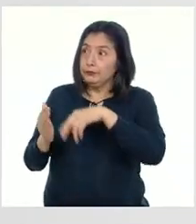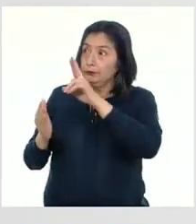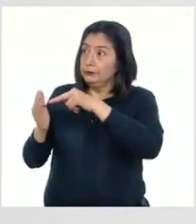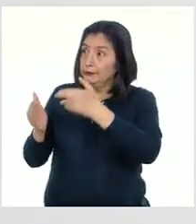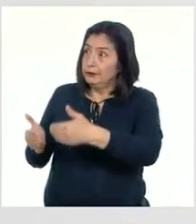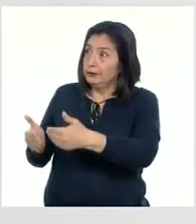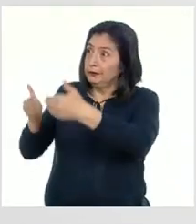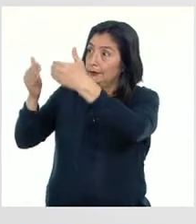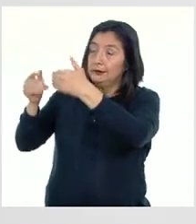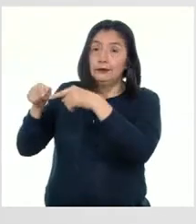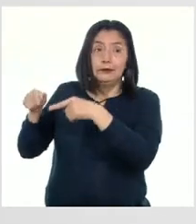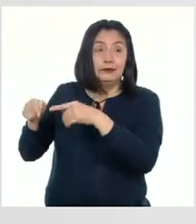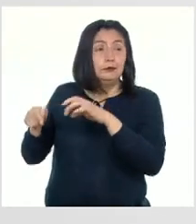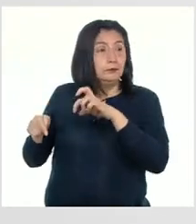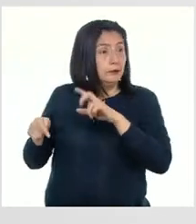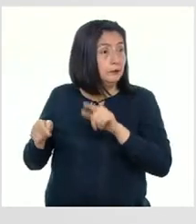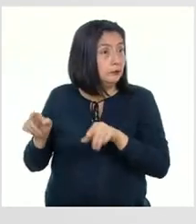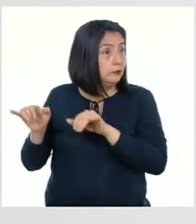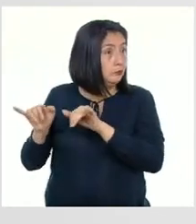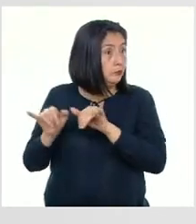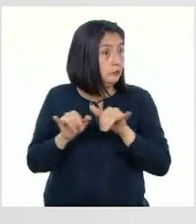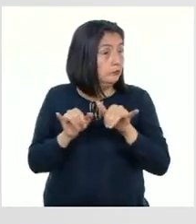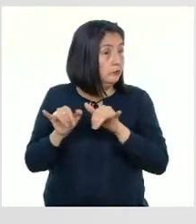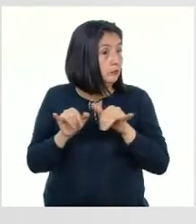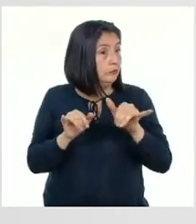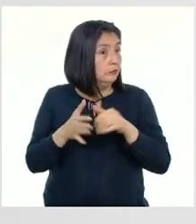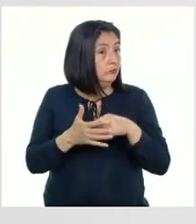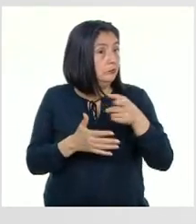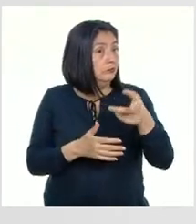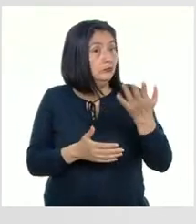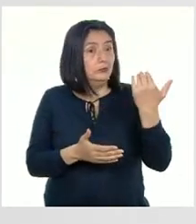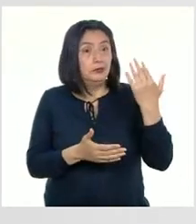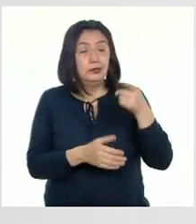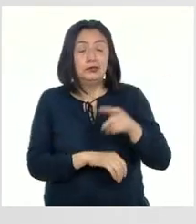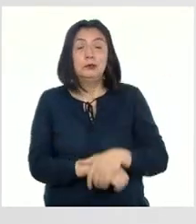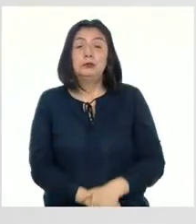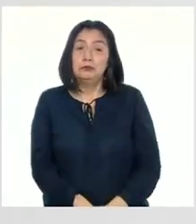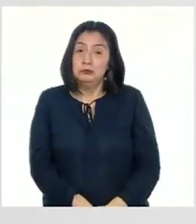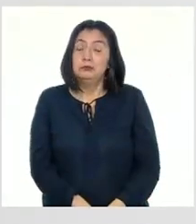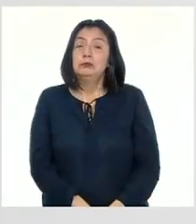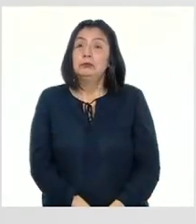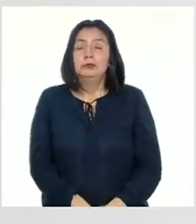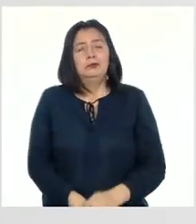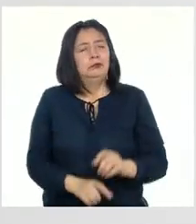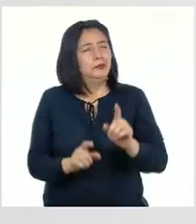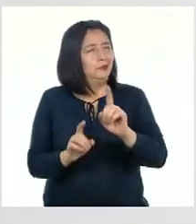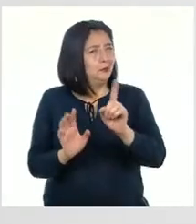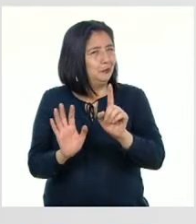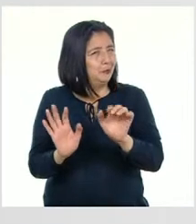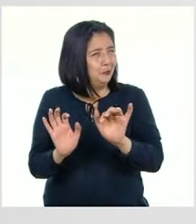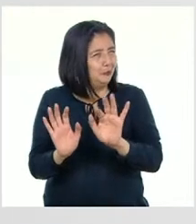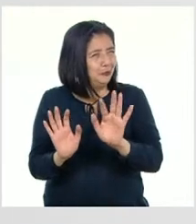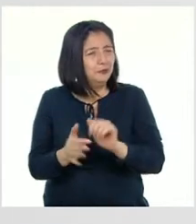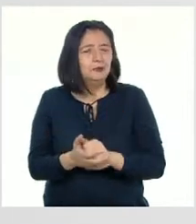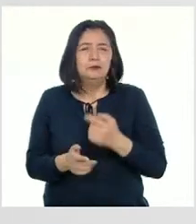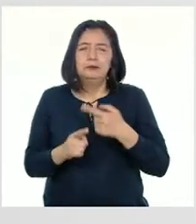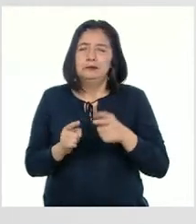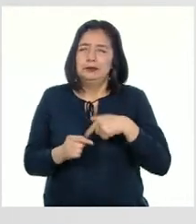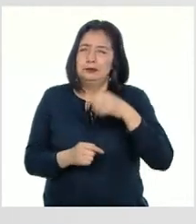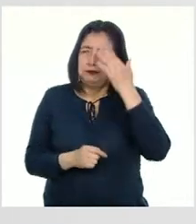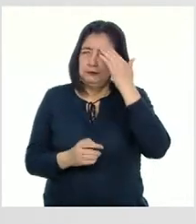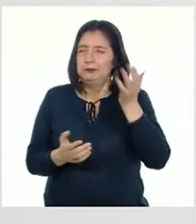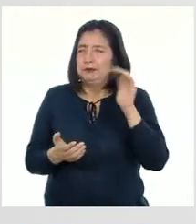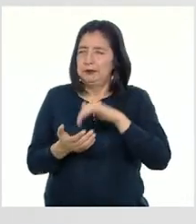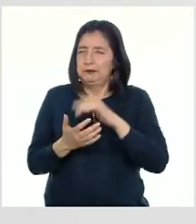Pachacamilla hasta ahorita Vemos exactamente la misma imagen Pues no precisamente Para saber